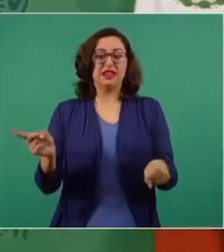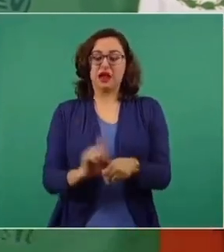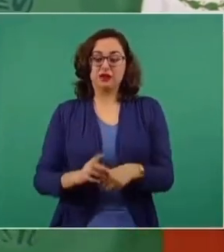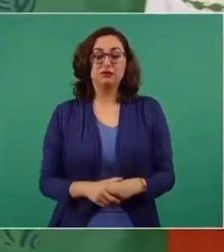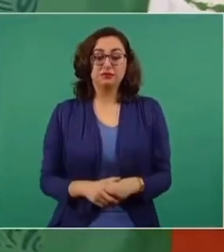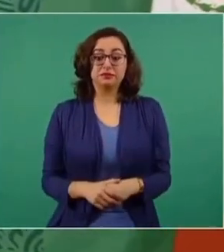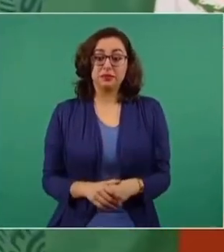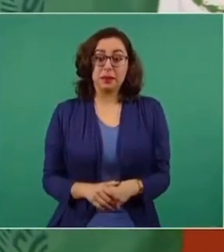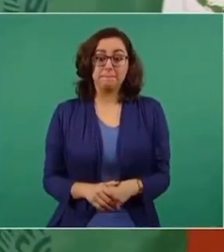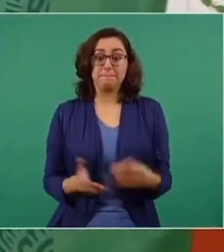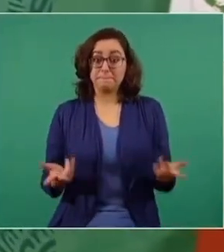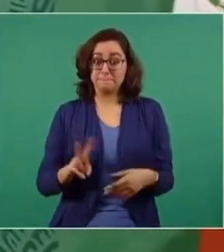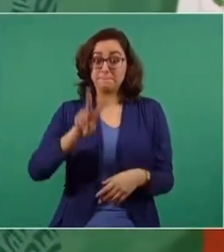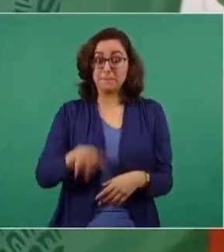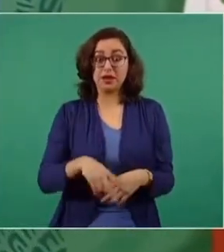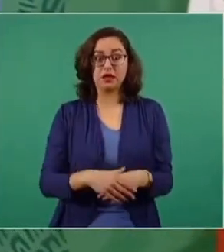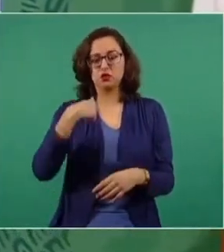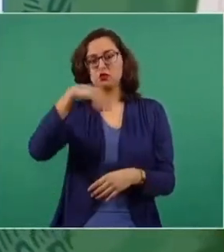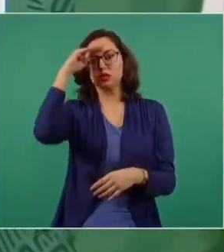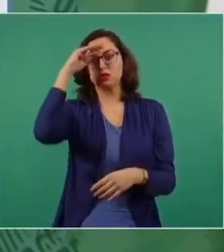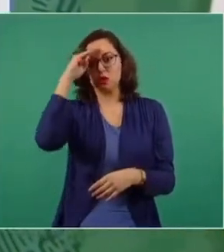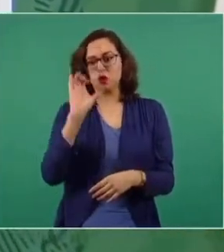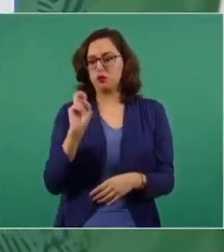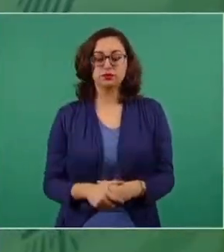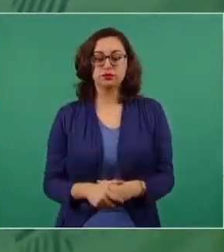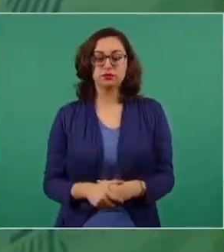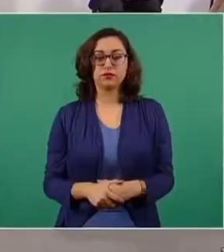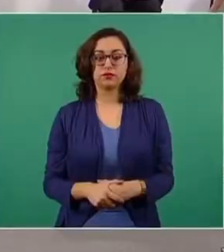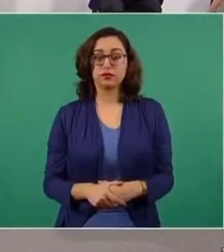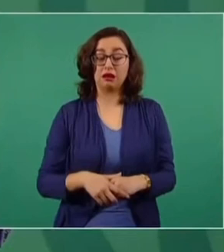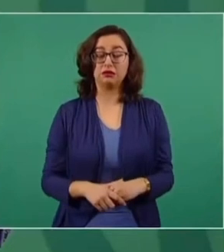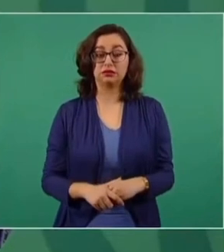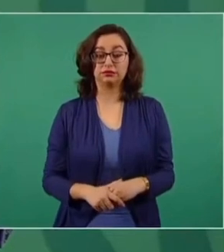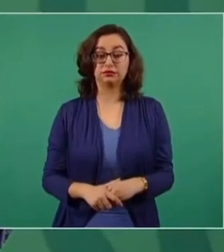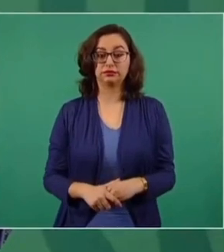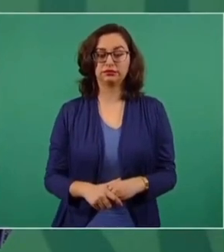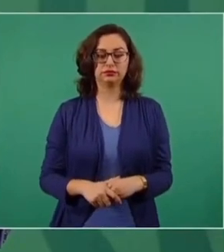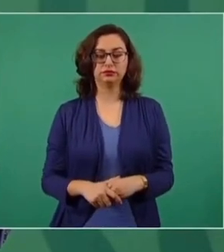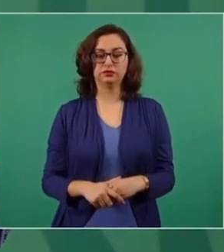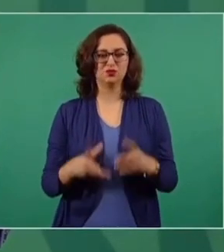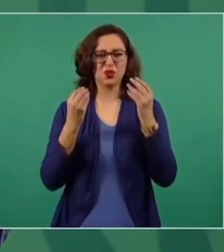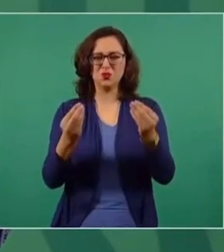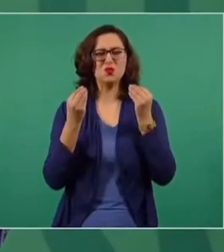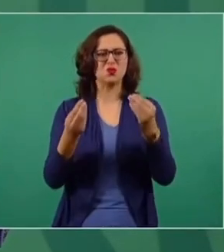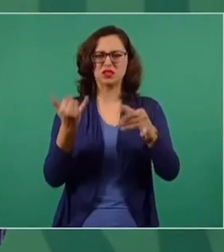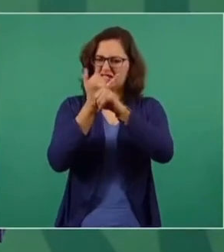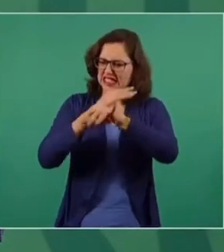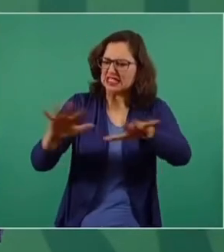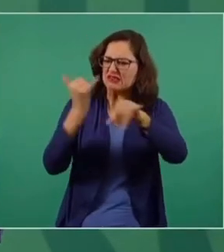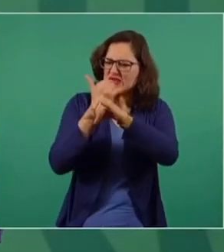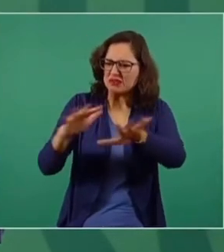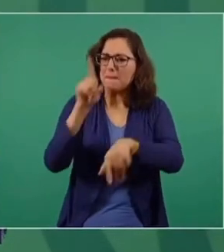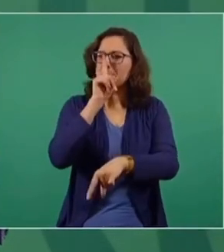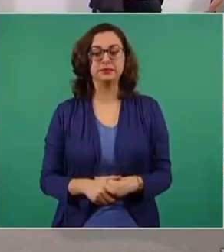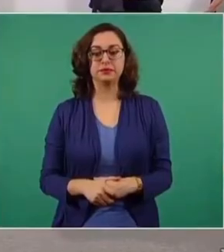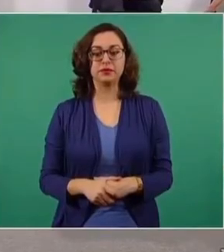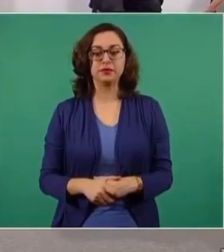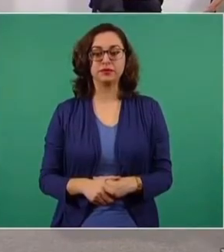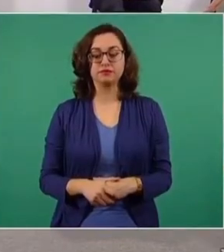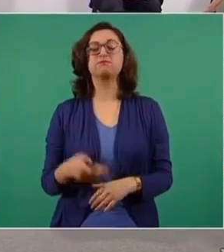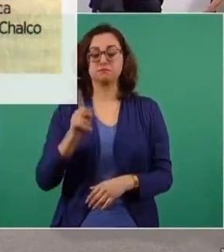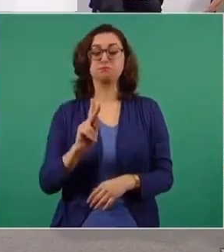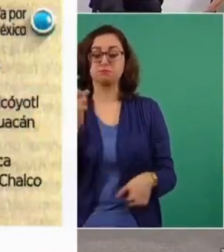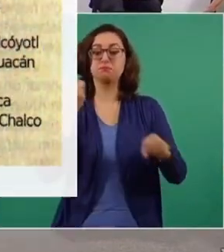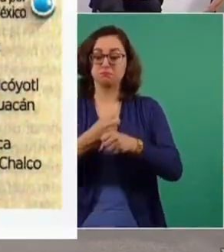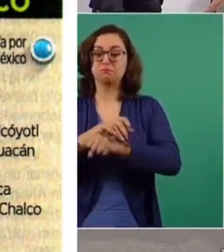es, este, hasta para pedir la protección de la Comisión Nacional de Derechos Humanos. Por todo lo tóxico. Por la cantidad abrumadora de mentiras. Pero sí